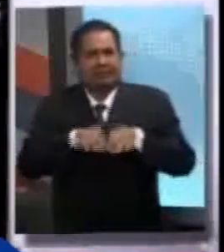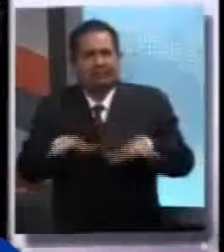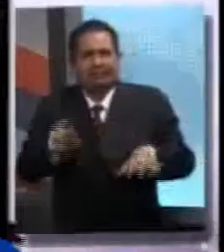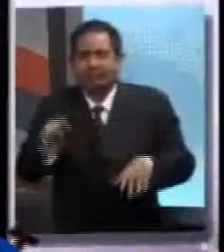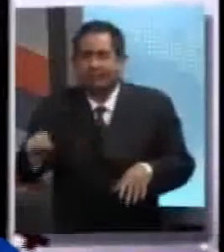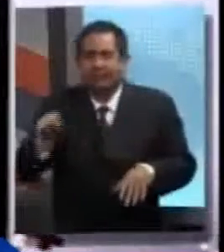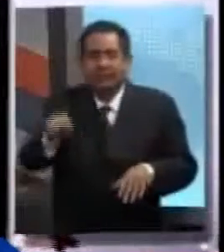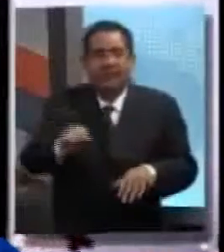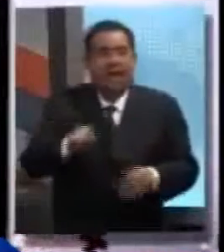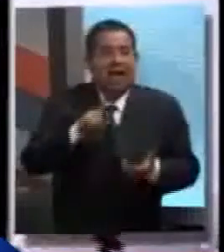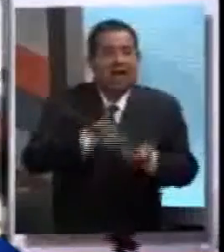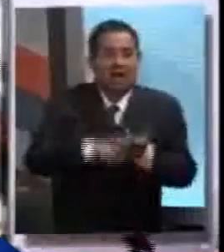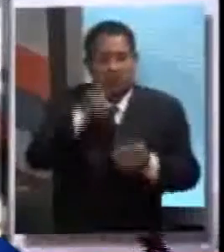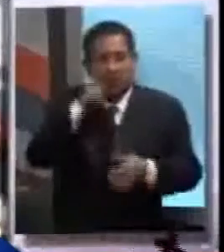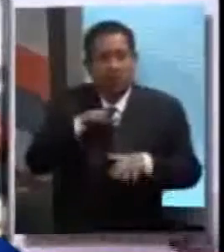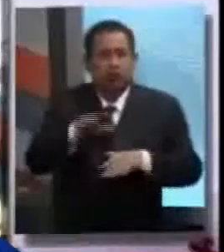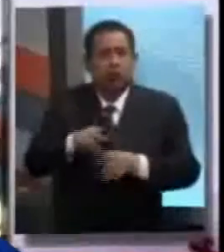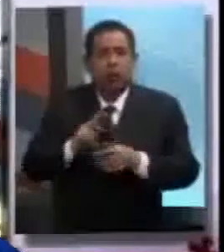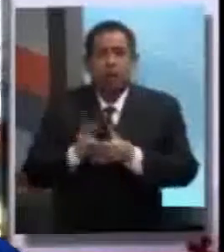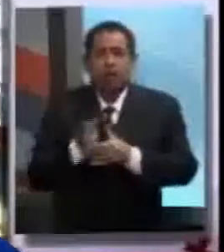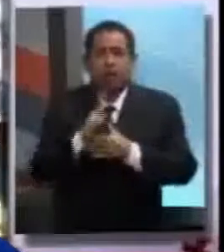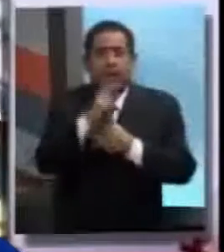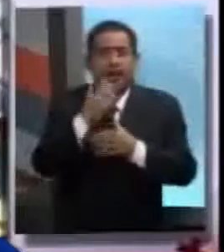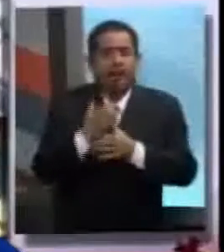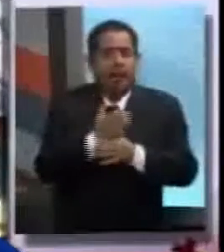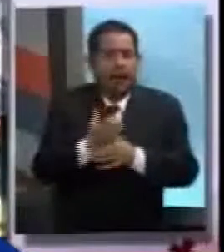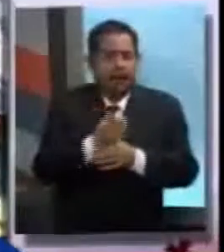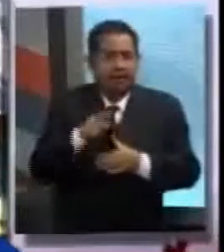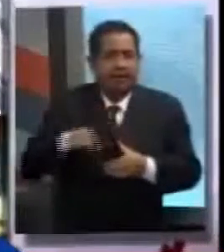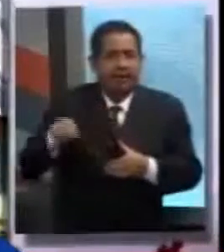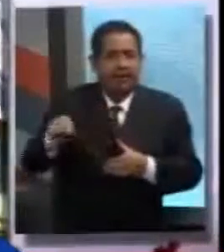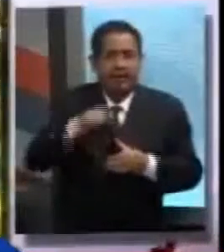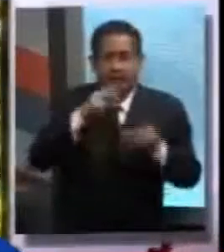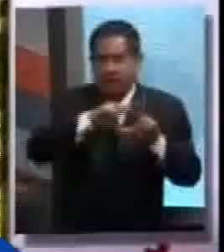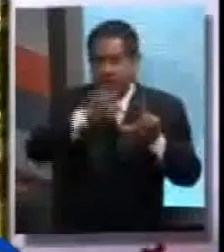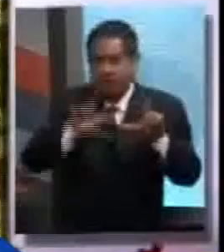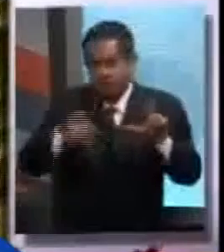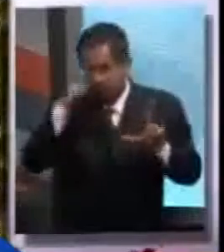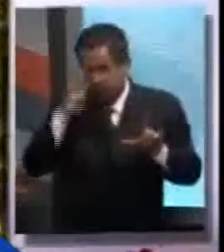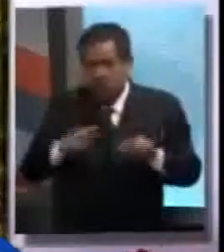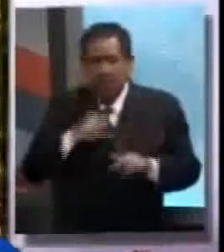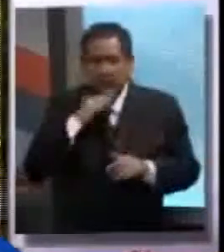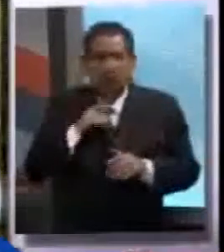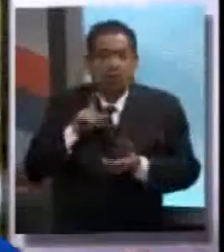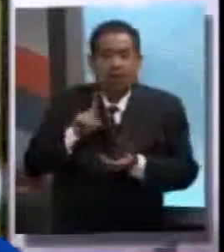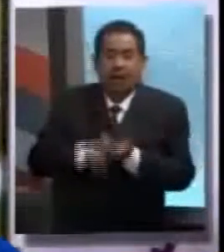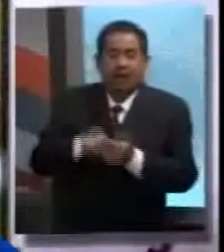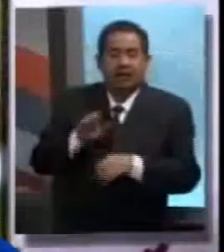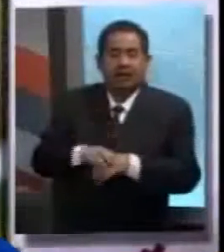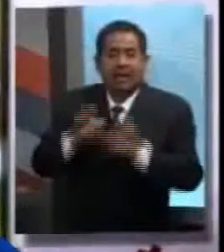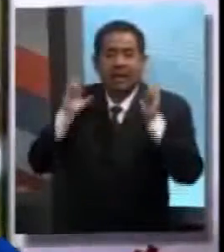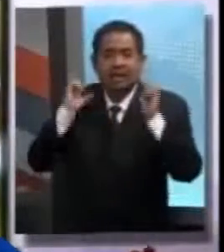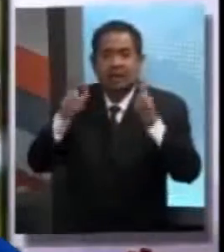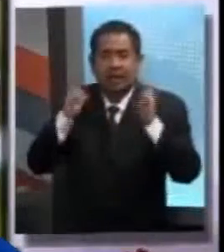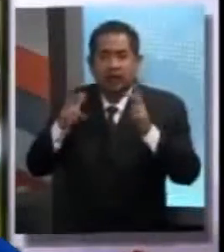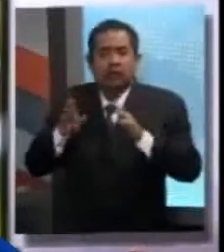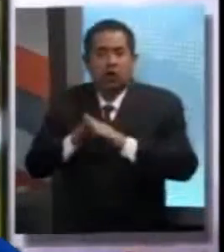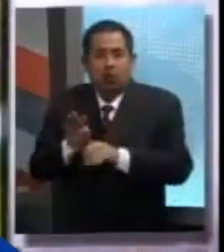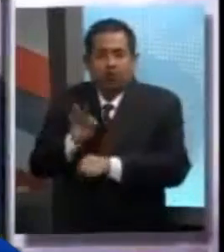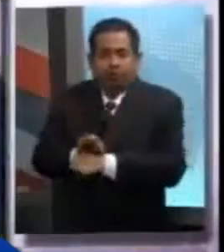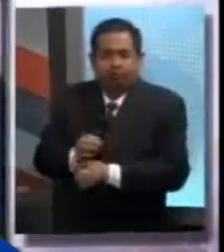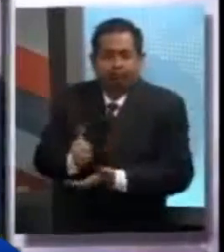de una plaga que afecta a las zonas cafetaleras de la República Mexicana, particularmente en el estado de